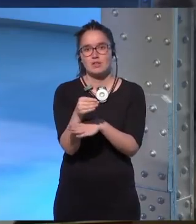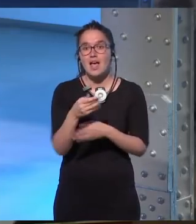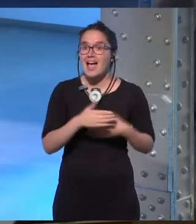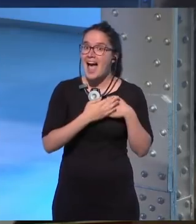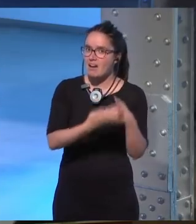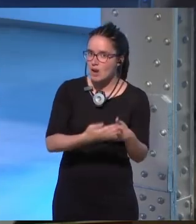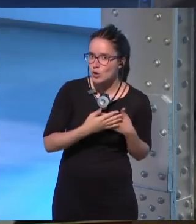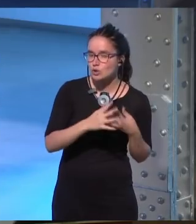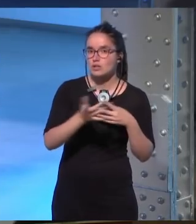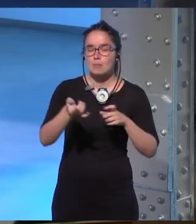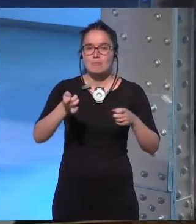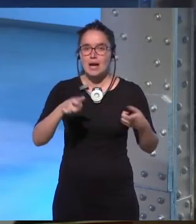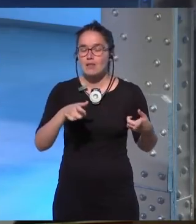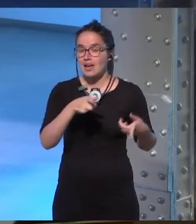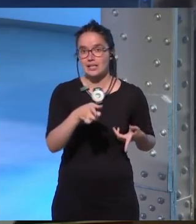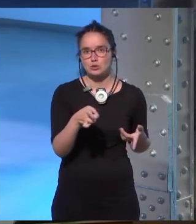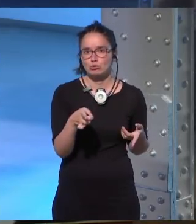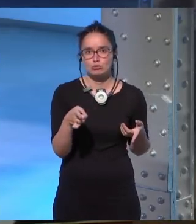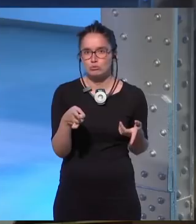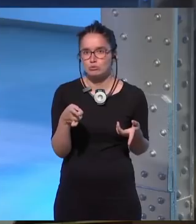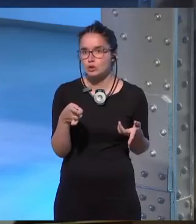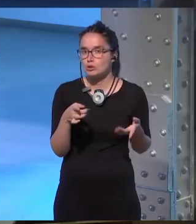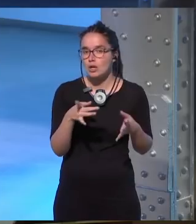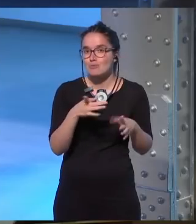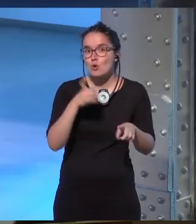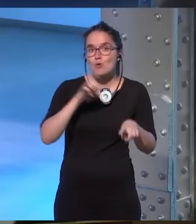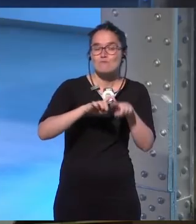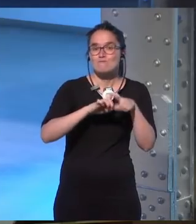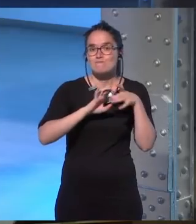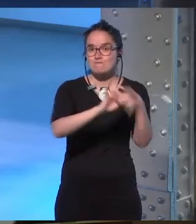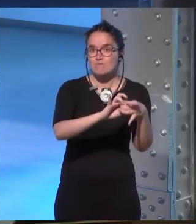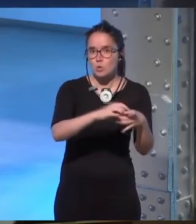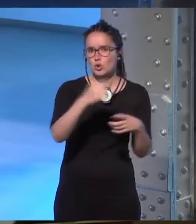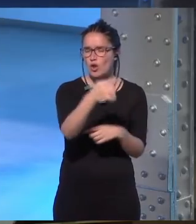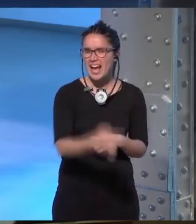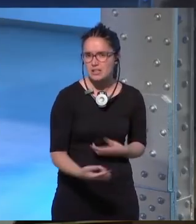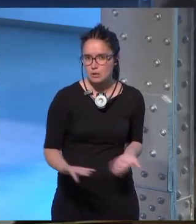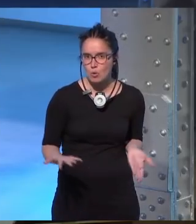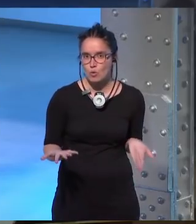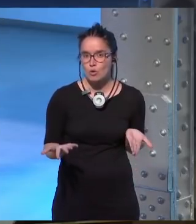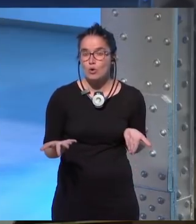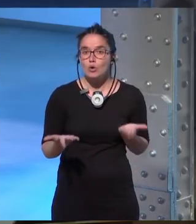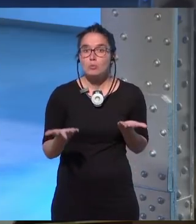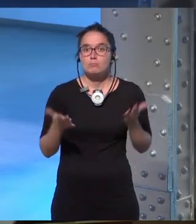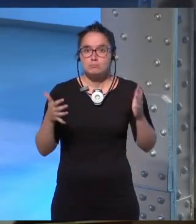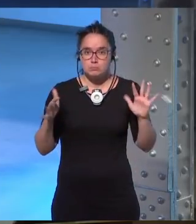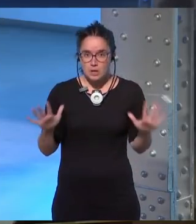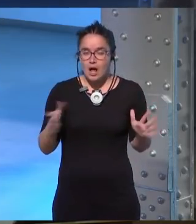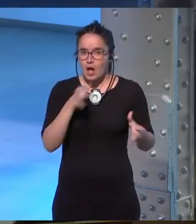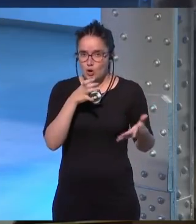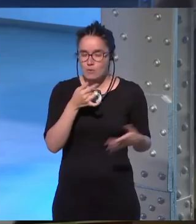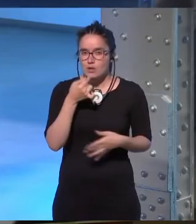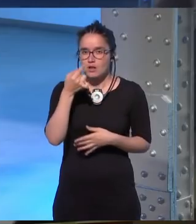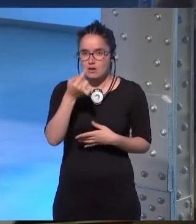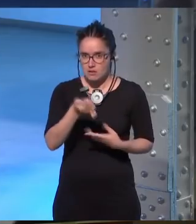generosos que parece que eso también tiene toda una serie de connotaciones muy negativas. De todas formas y ahora voy a